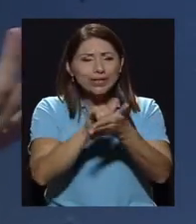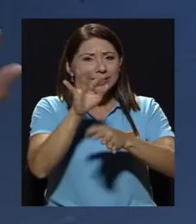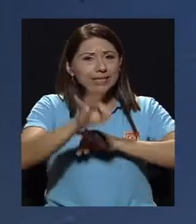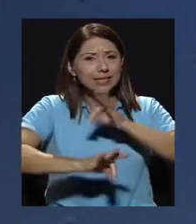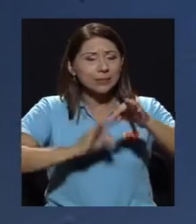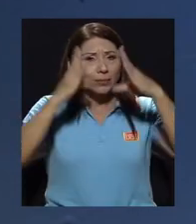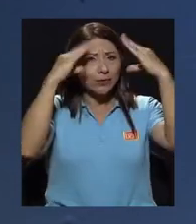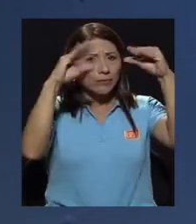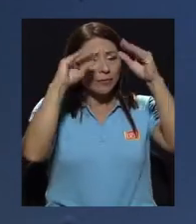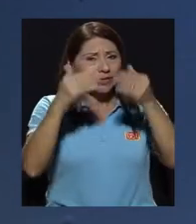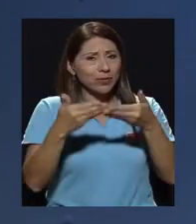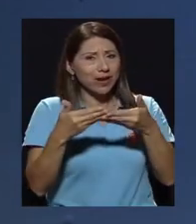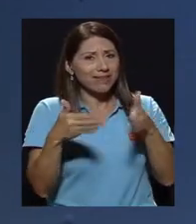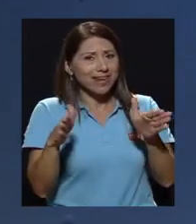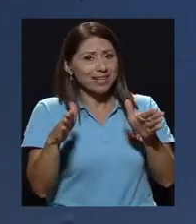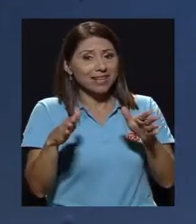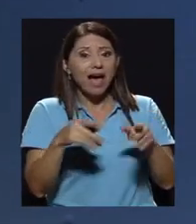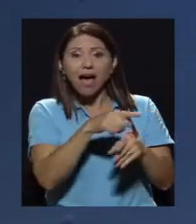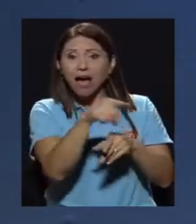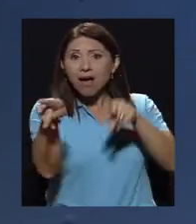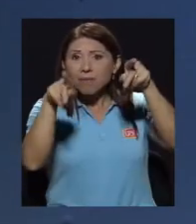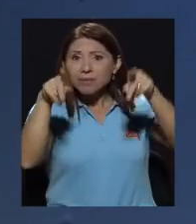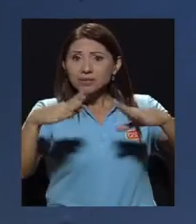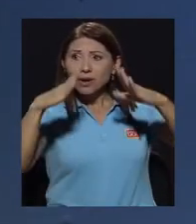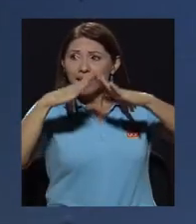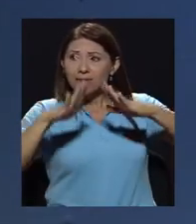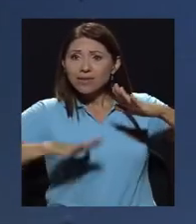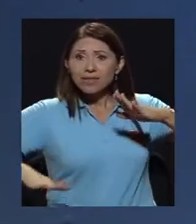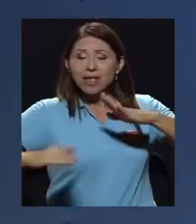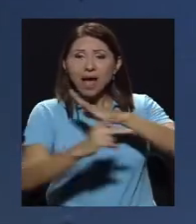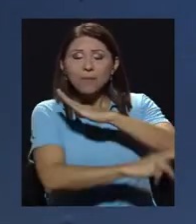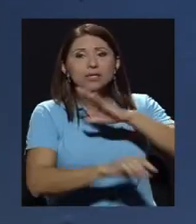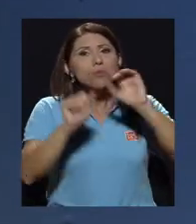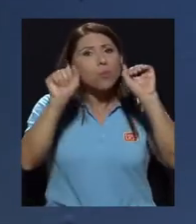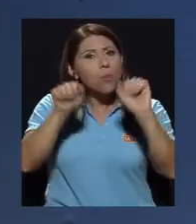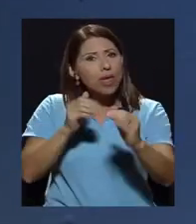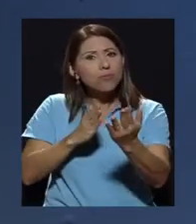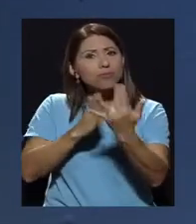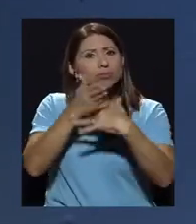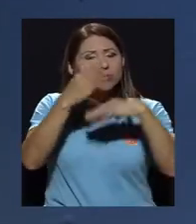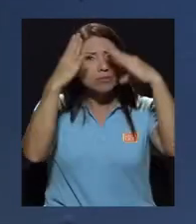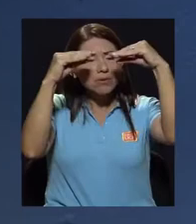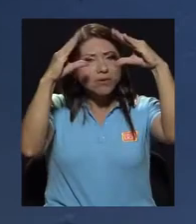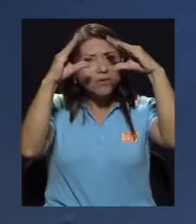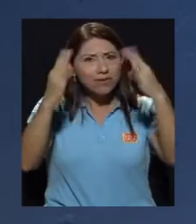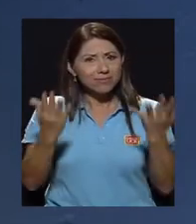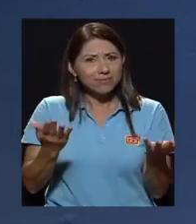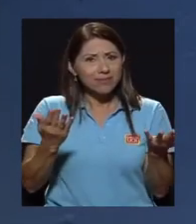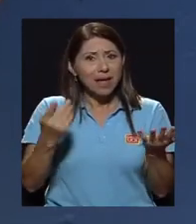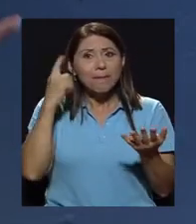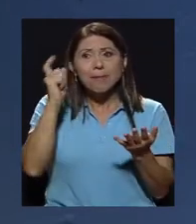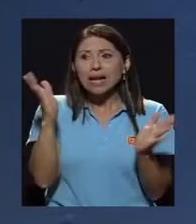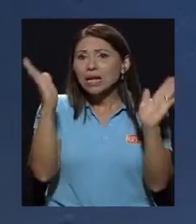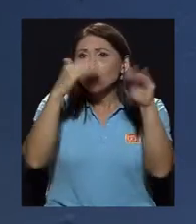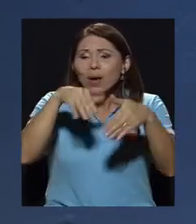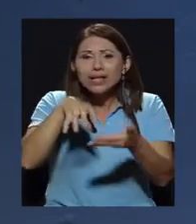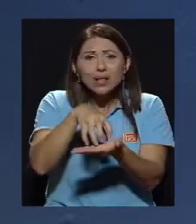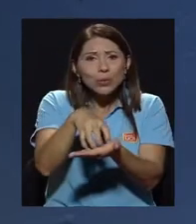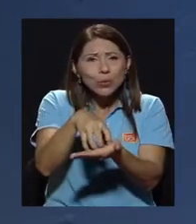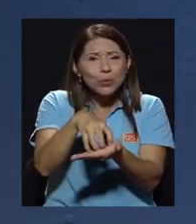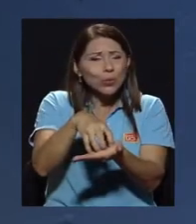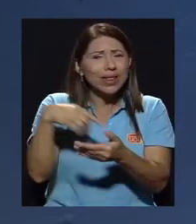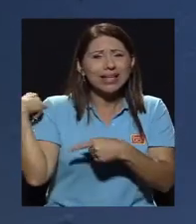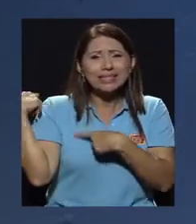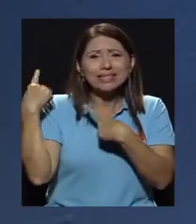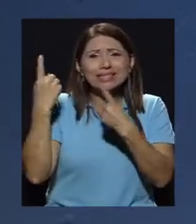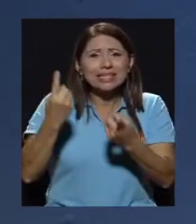abierta y demás hace que el habitante pueda tener acceso a esa información, a que el Estado, precisamente, quite ese velo de duda que siempre